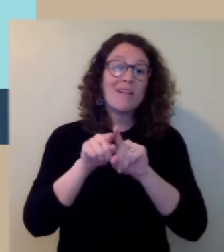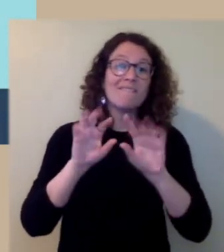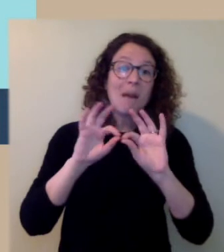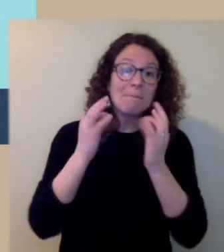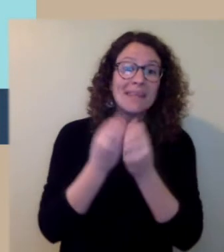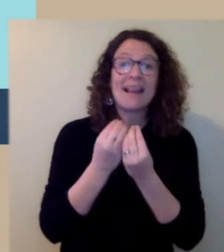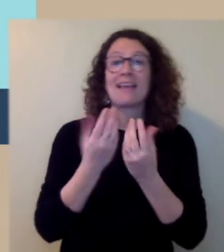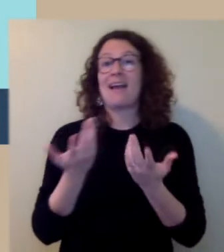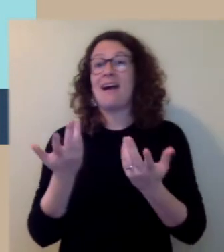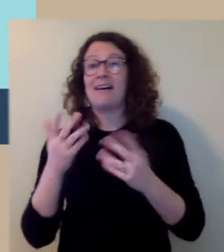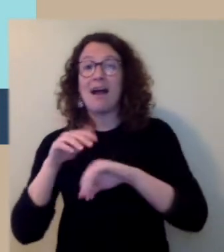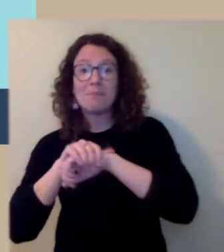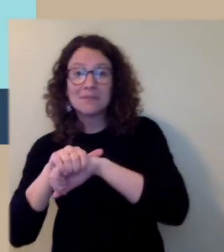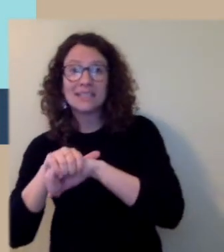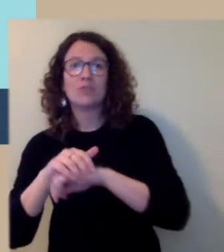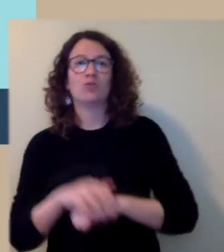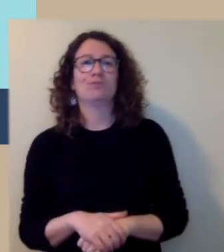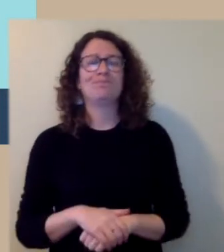familiares.